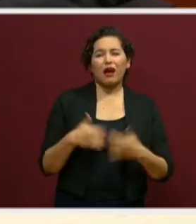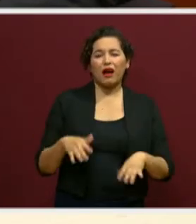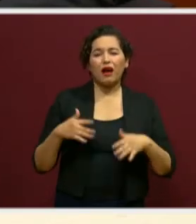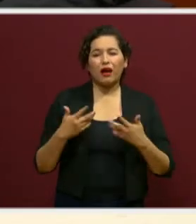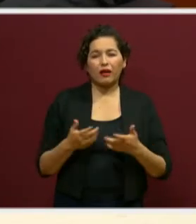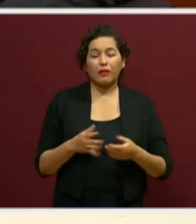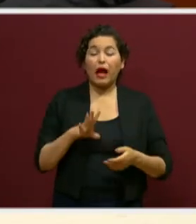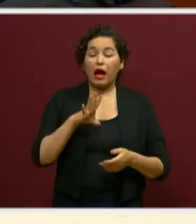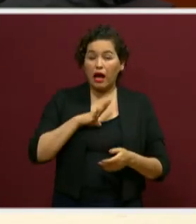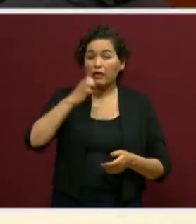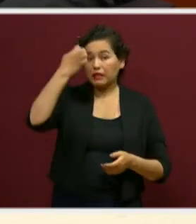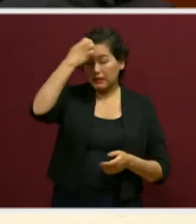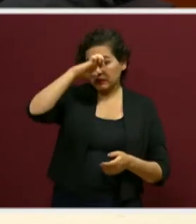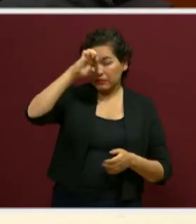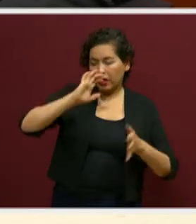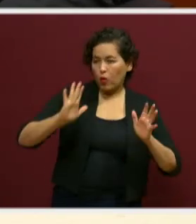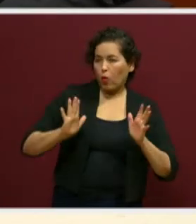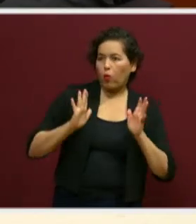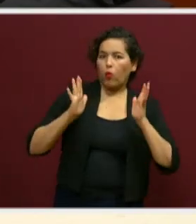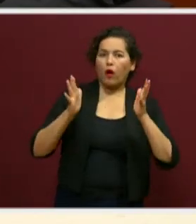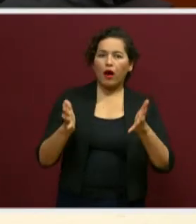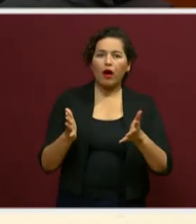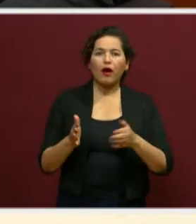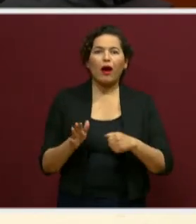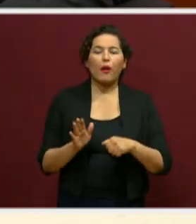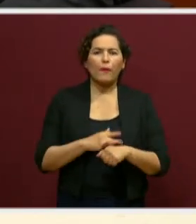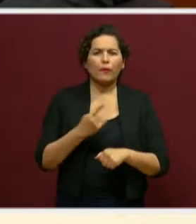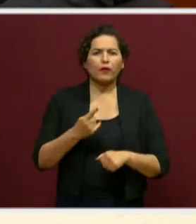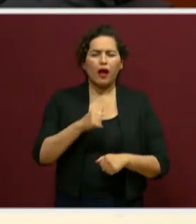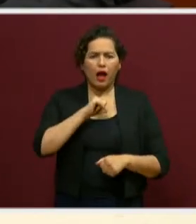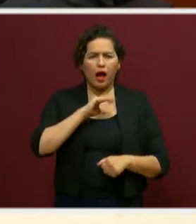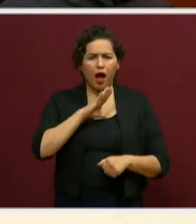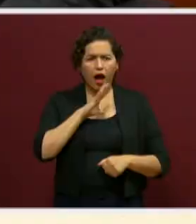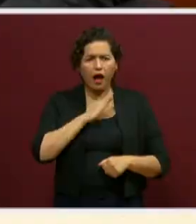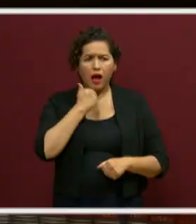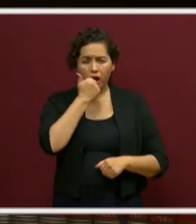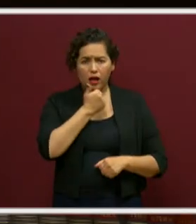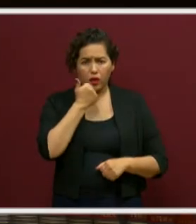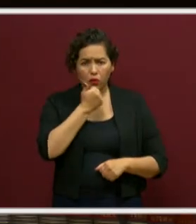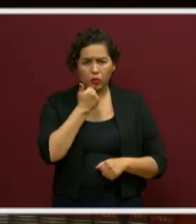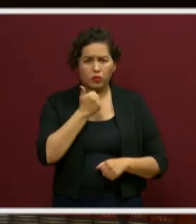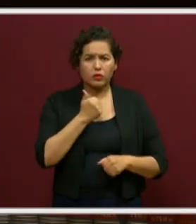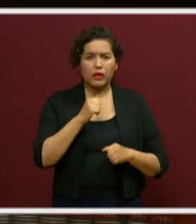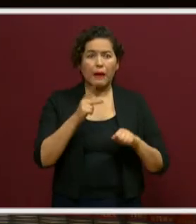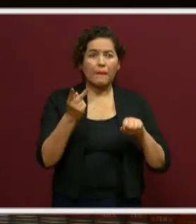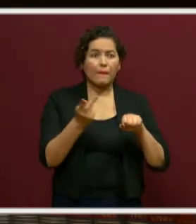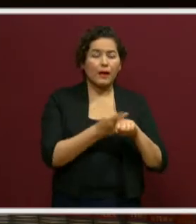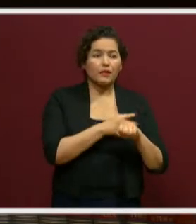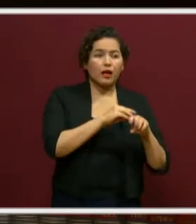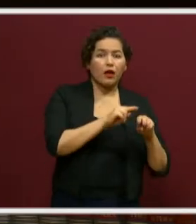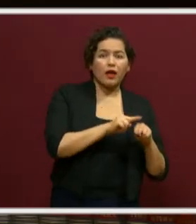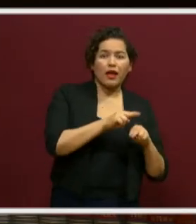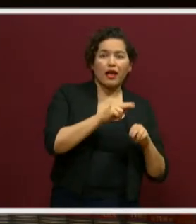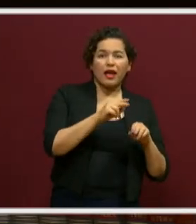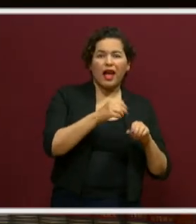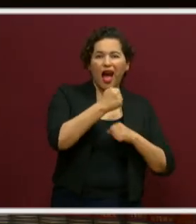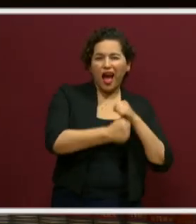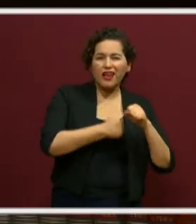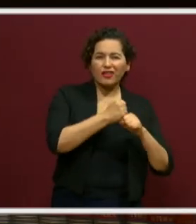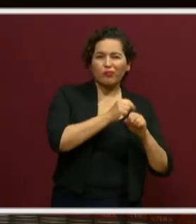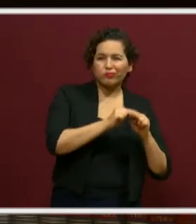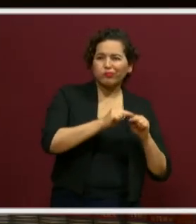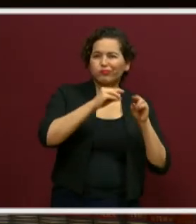sorprendentes, porque alumnos que pasaron de un nivel educativo a otro y no conocen su escuela, no conocen sus maestros.